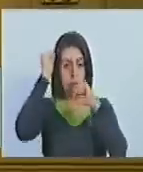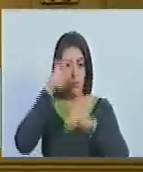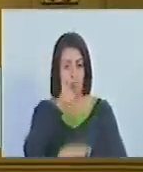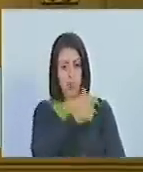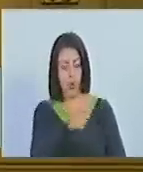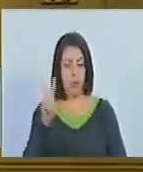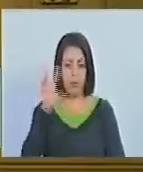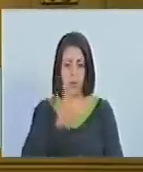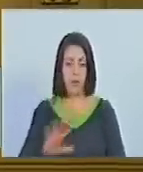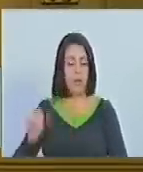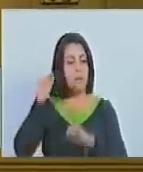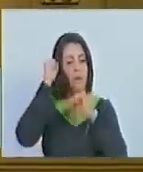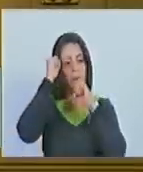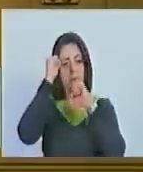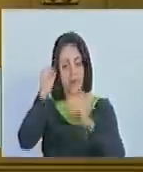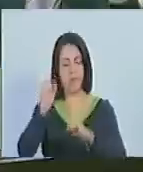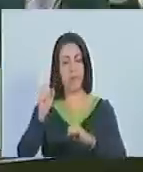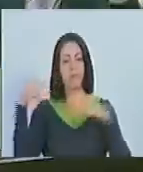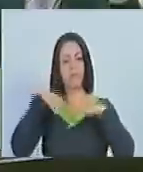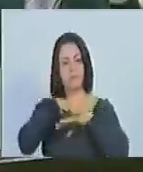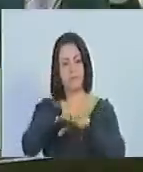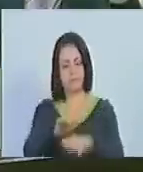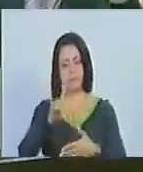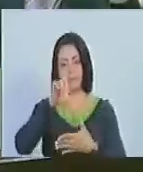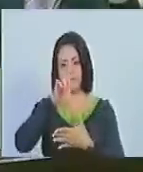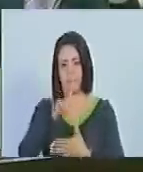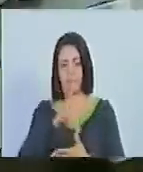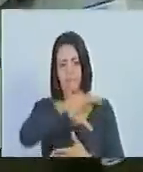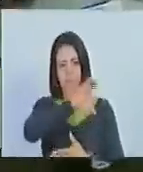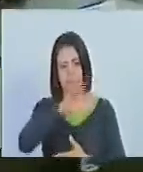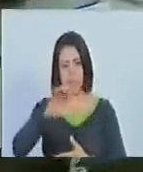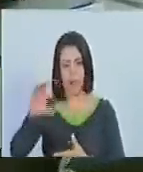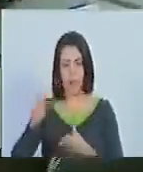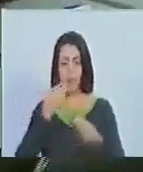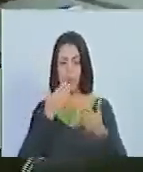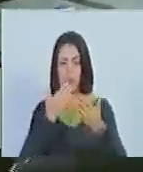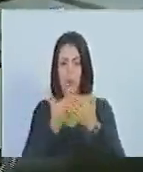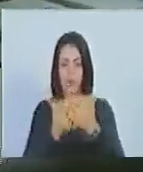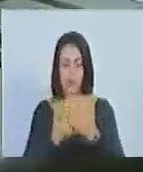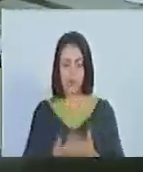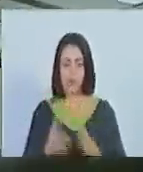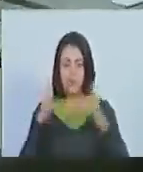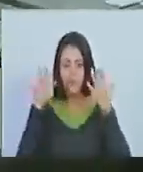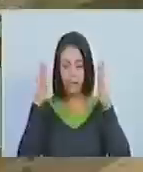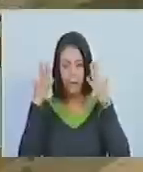el pueblo venezolano! ¡Y que viva la integración latinoamericana y caribeña! ¡Muchísimas gracias!